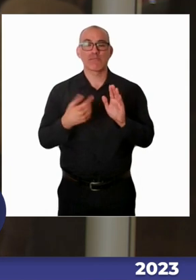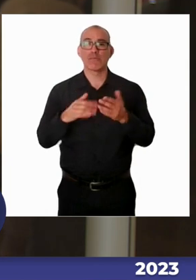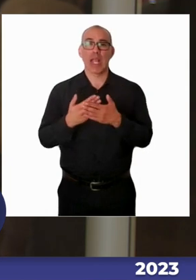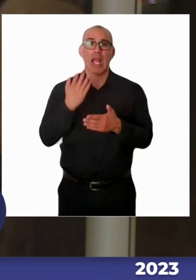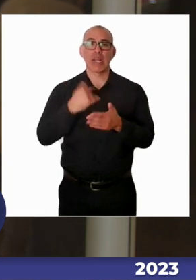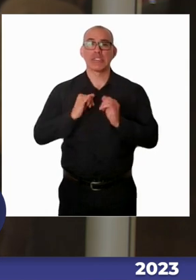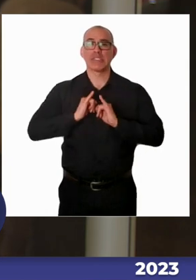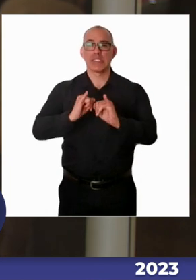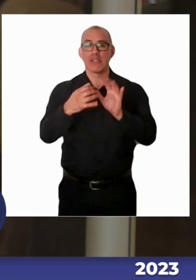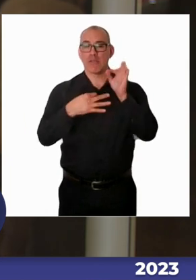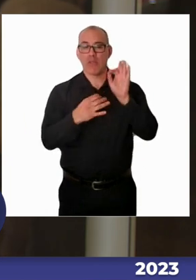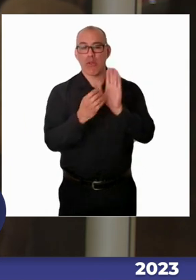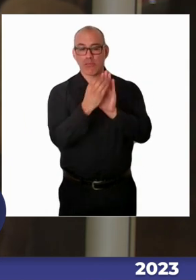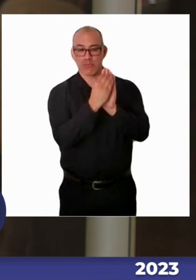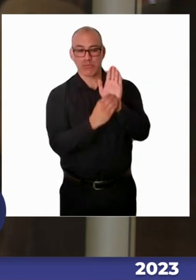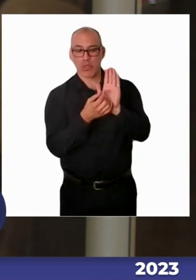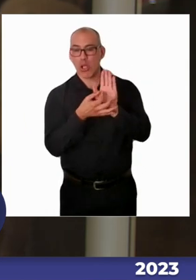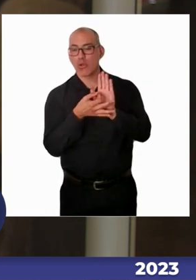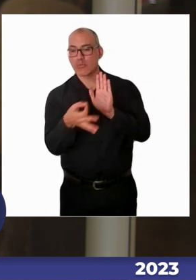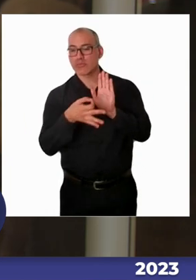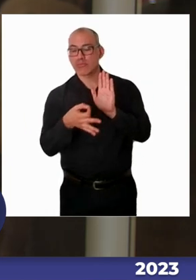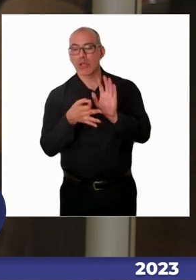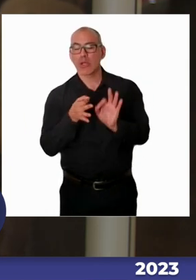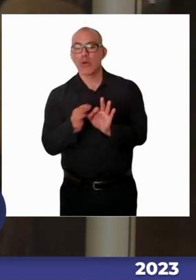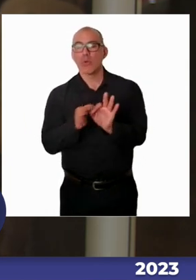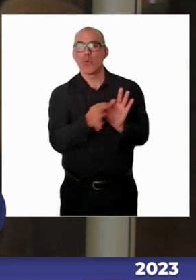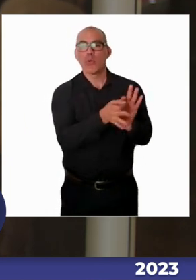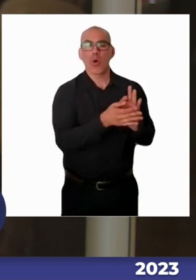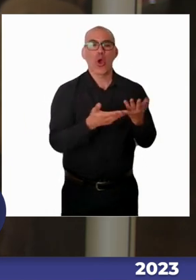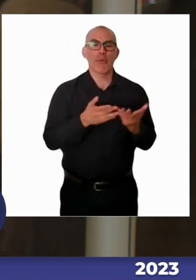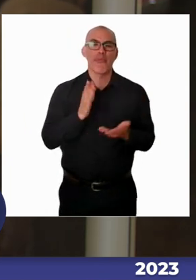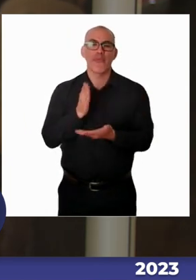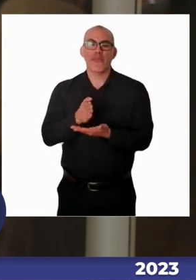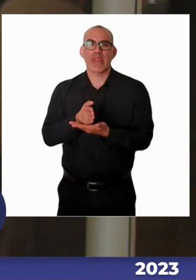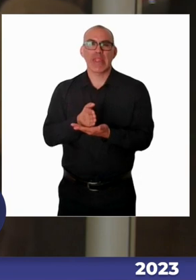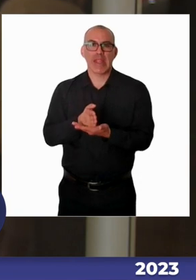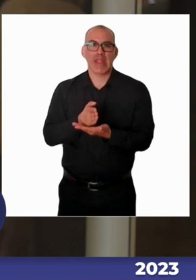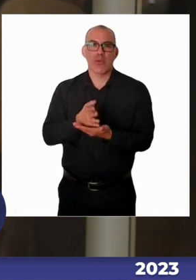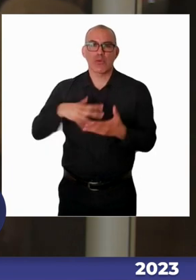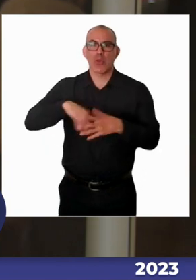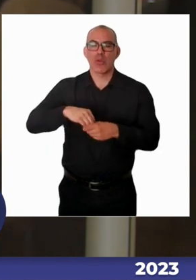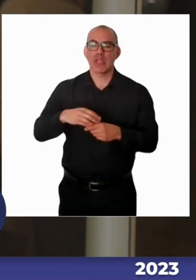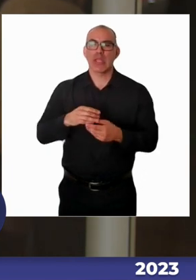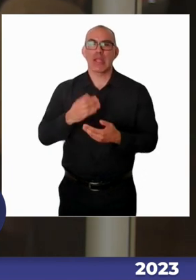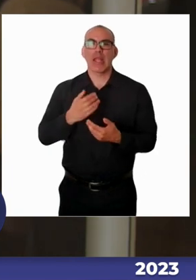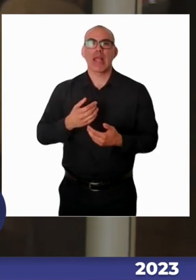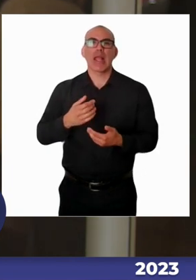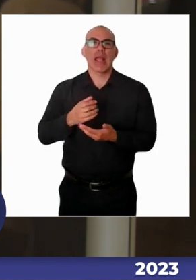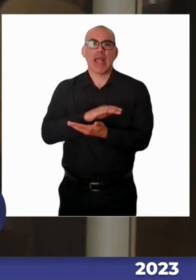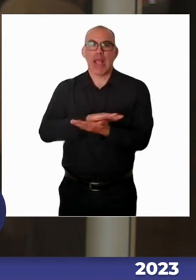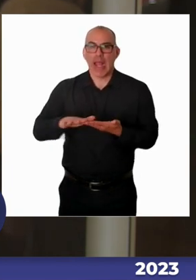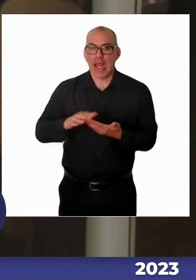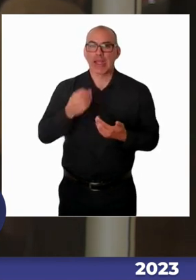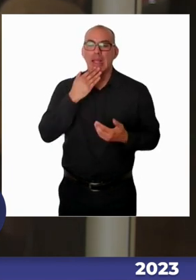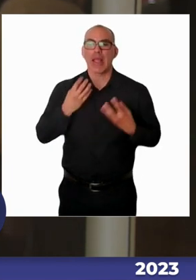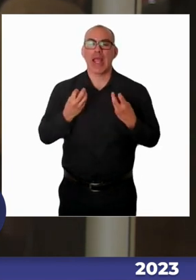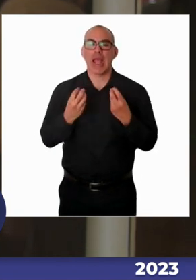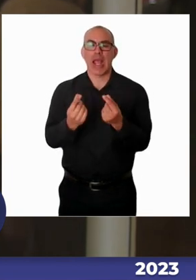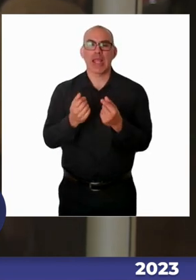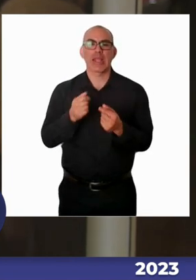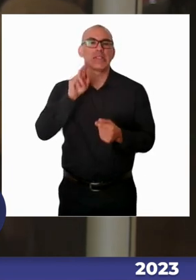familia lo pasa mal, ve que sus hijos lo están pasando mal y toma la decisión de... Ahora, la escuela especial funciona,